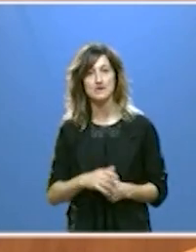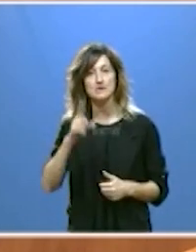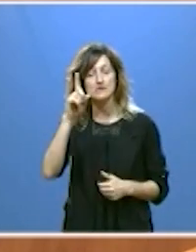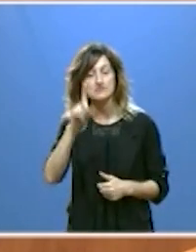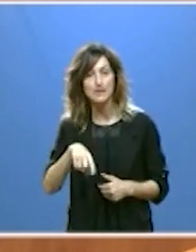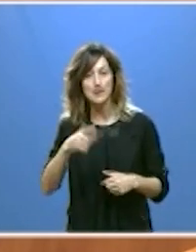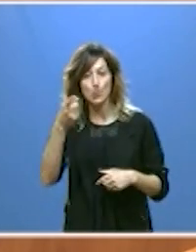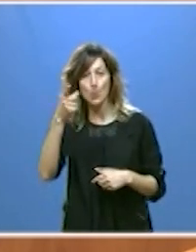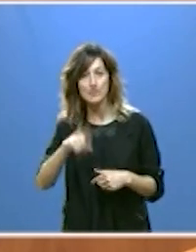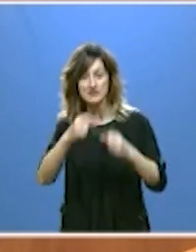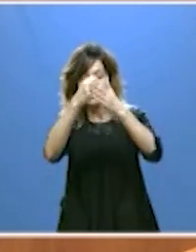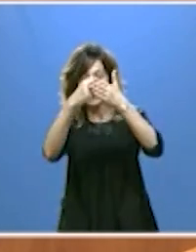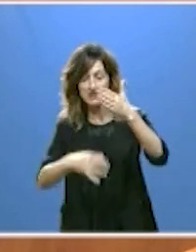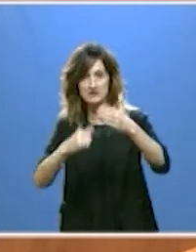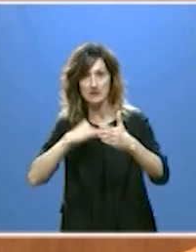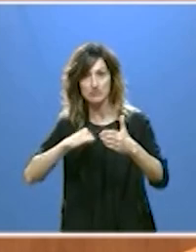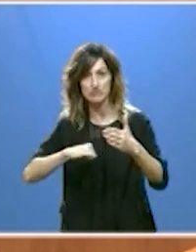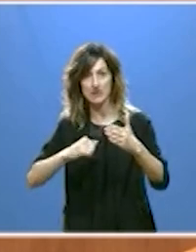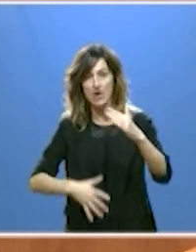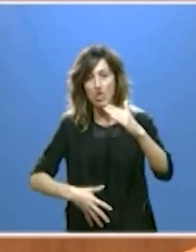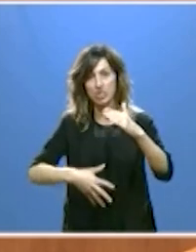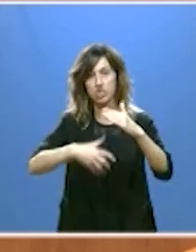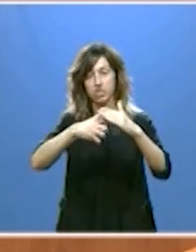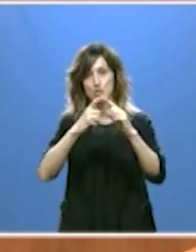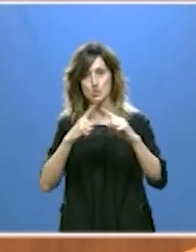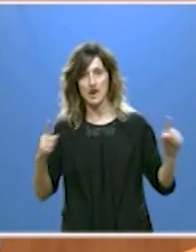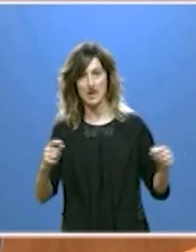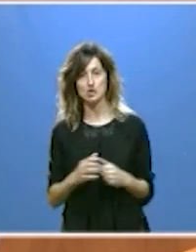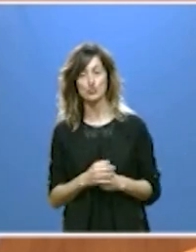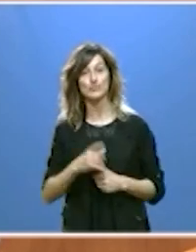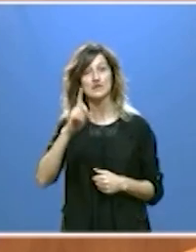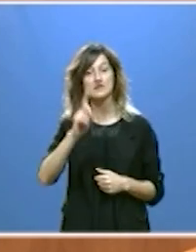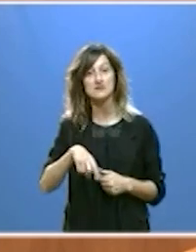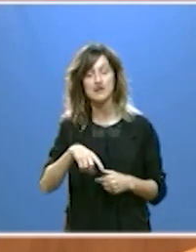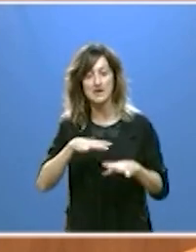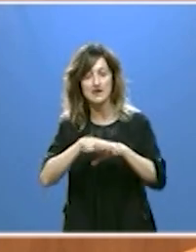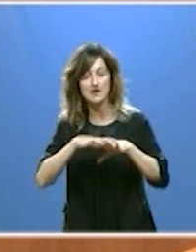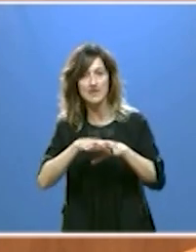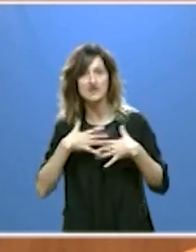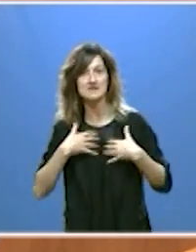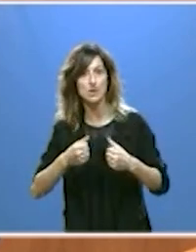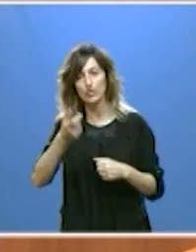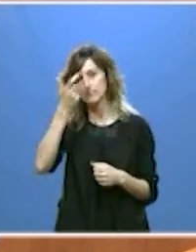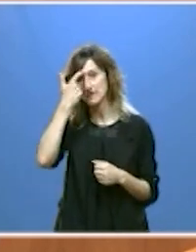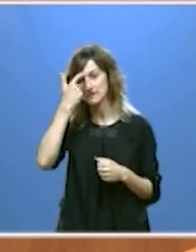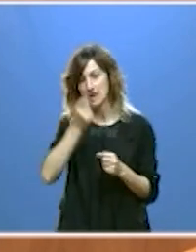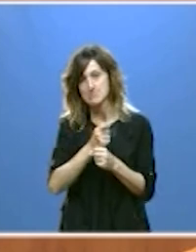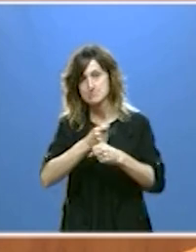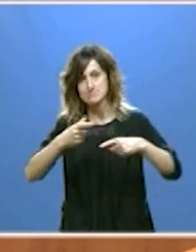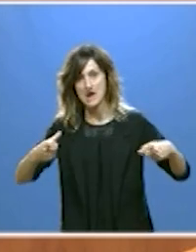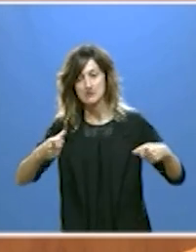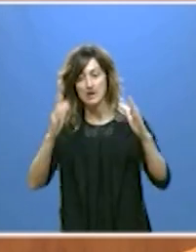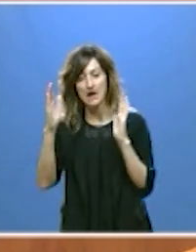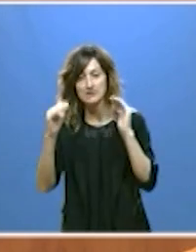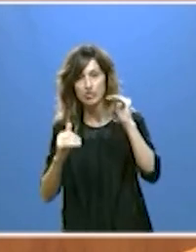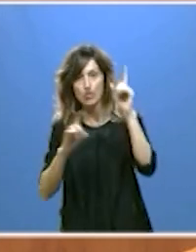en casi un mes la lista de espera quirúrgica en el último año y hemos ampliado la red de salud mental para reforzar la tensión y